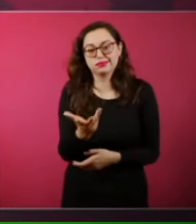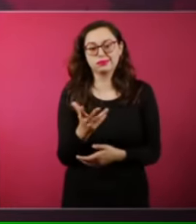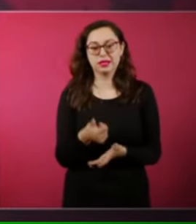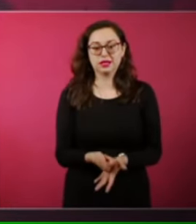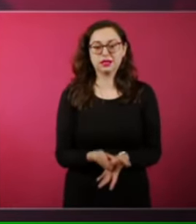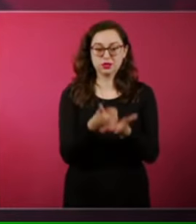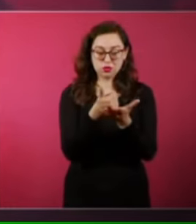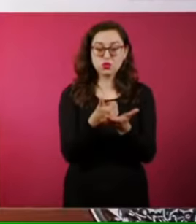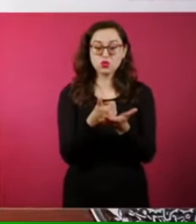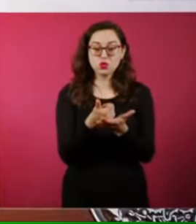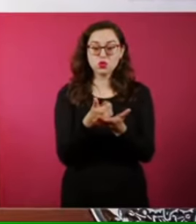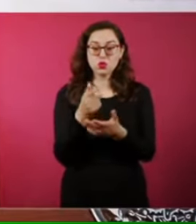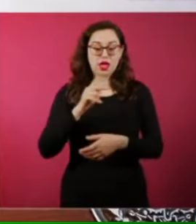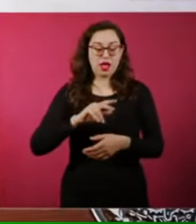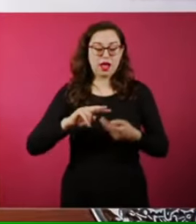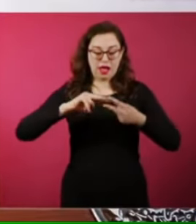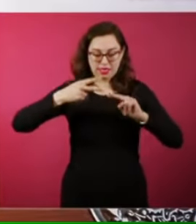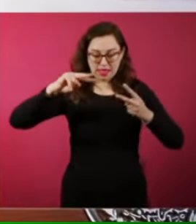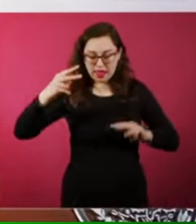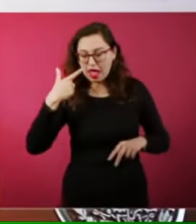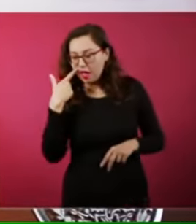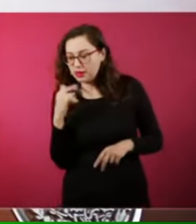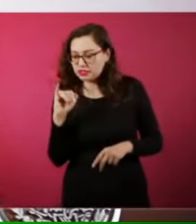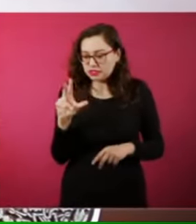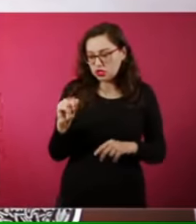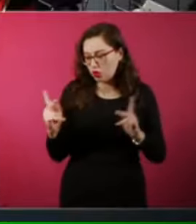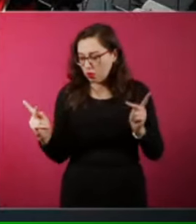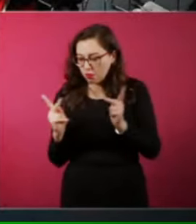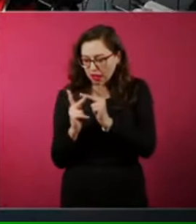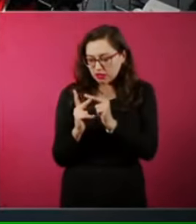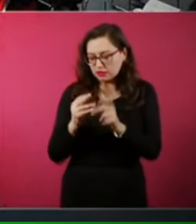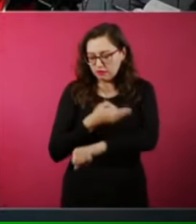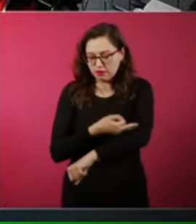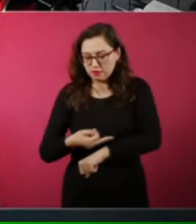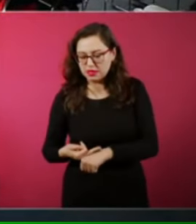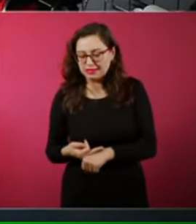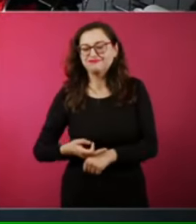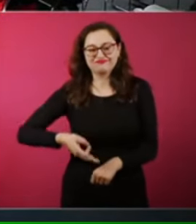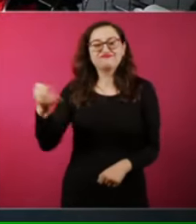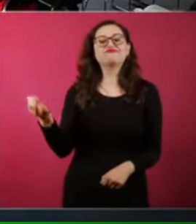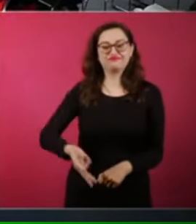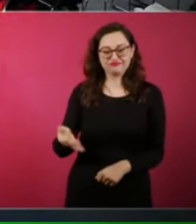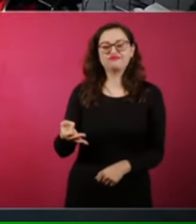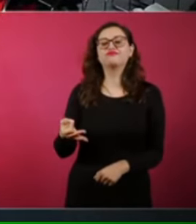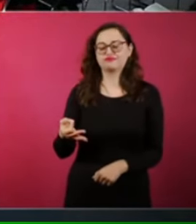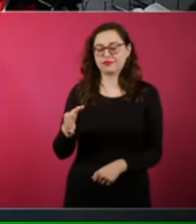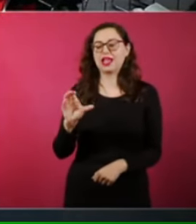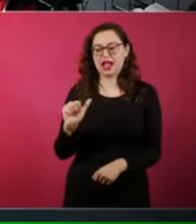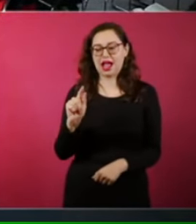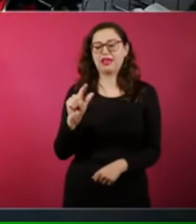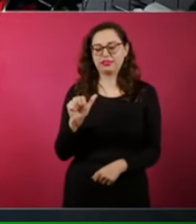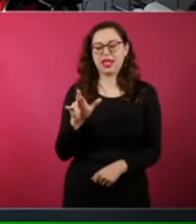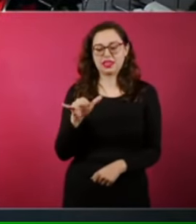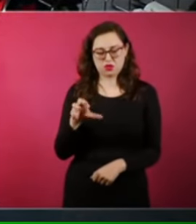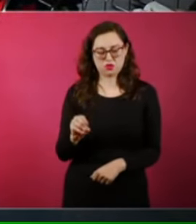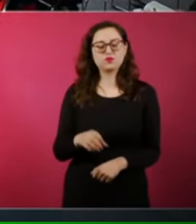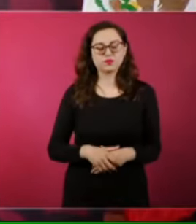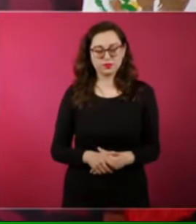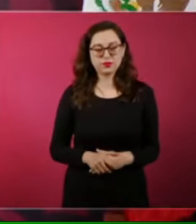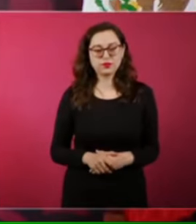con las muestras para llegar a los análisis de sus restos,